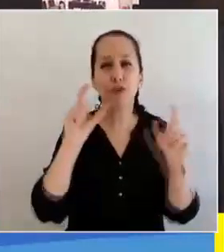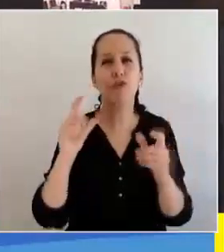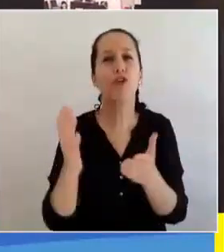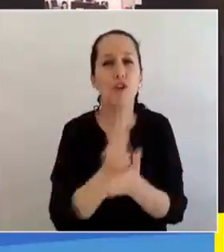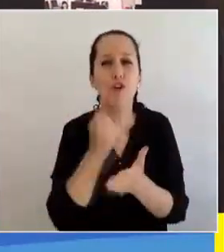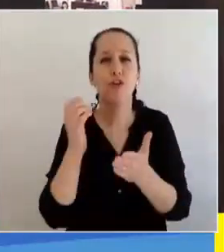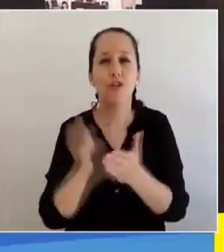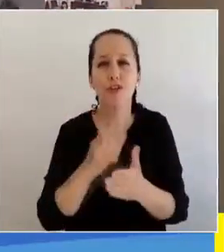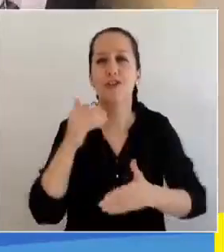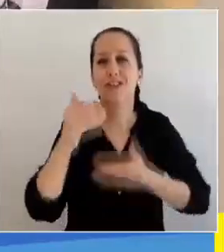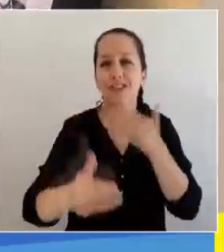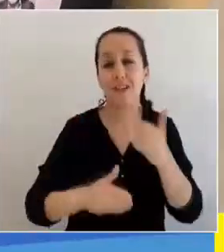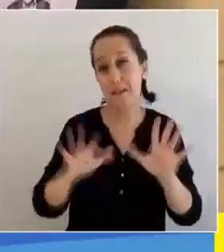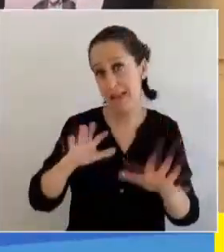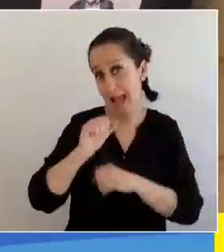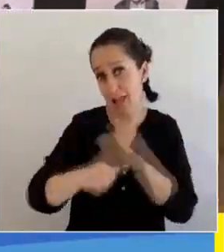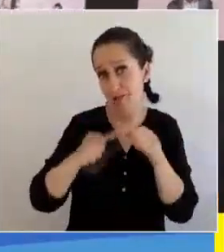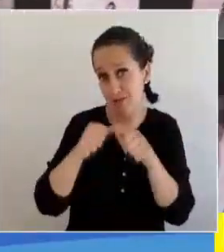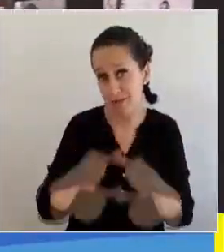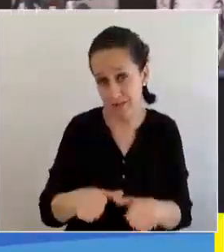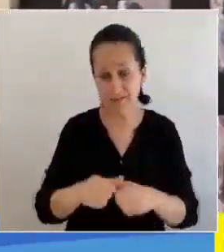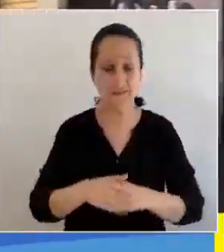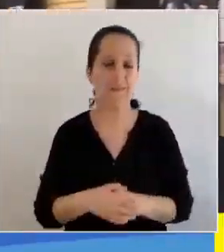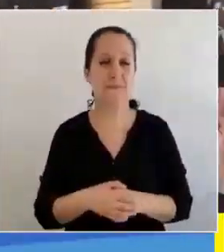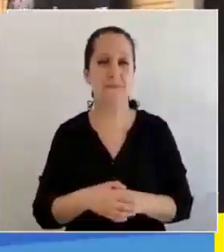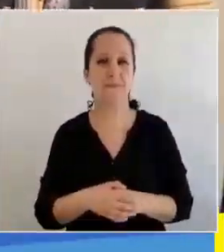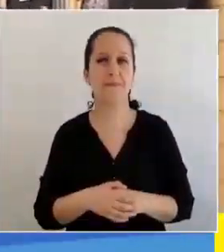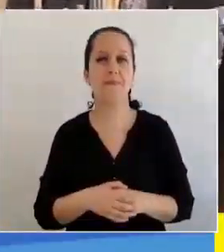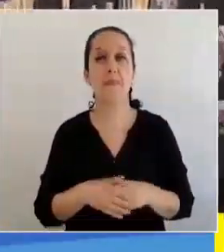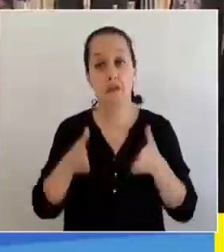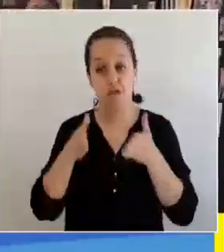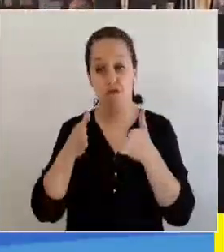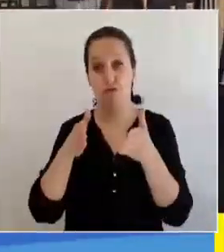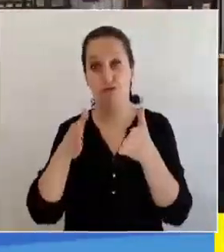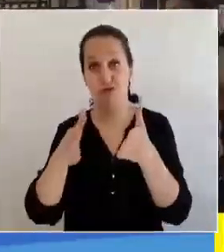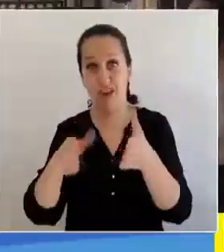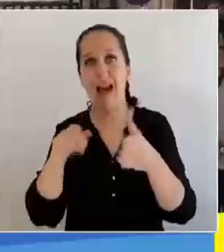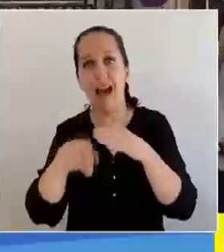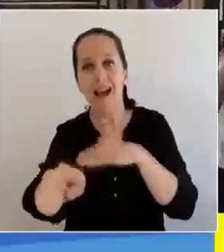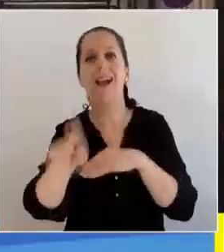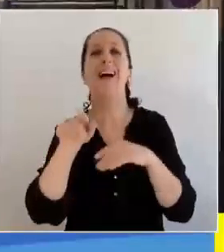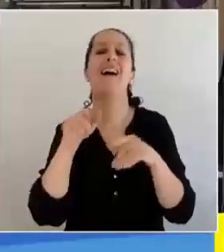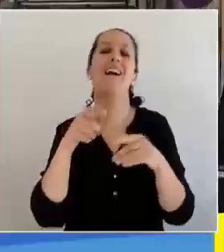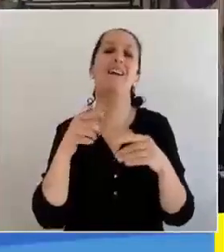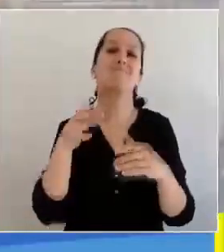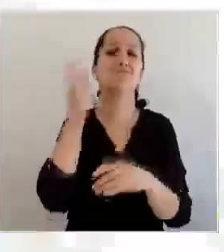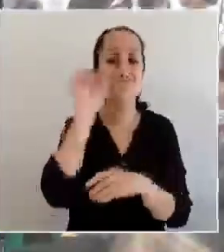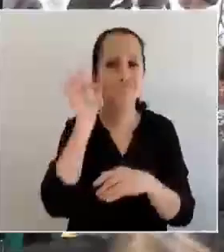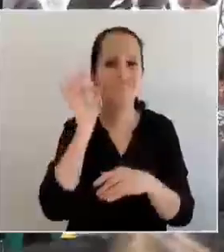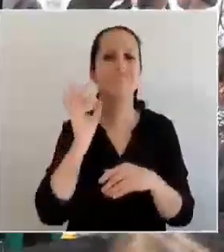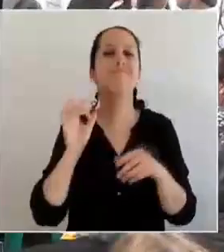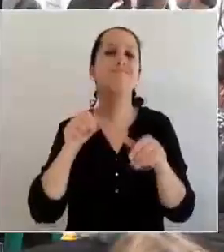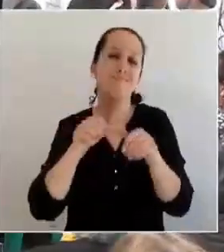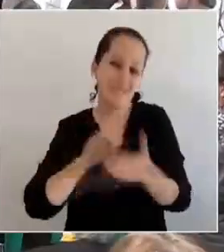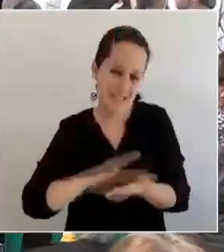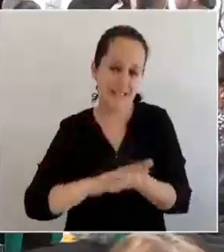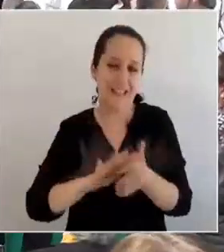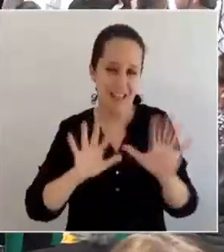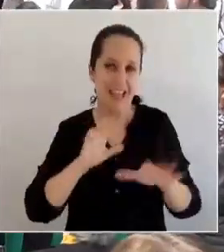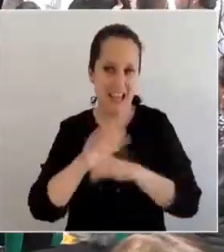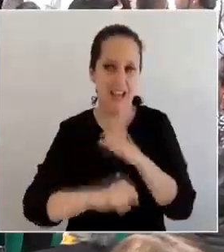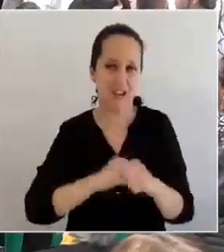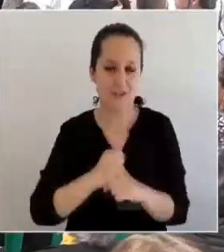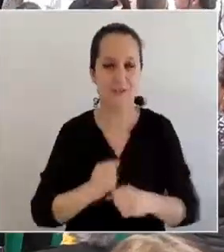del recinto en su década de funcionamiento. Solo para conducir hasta el patio donde se llevó a cabo la ceremonia de su décimo